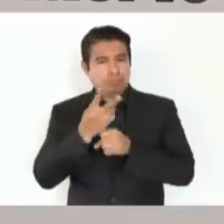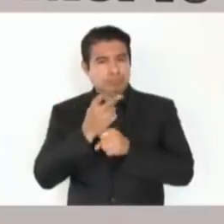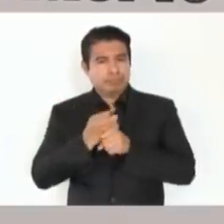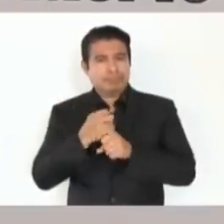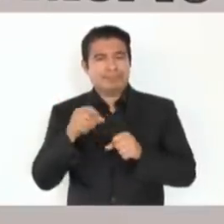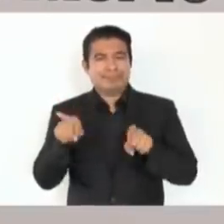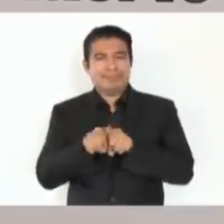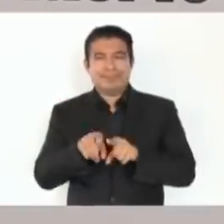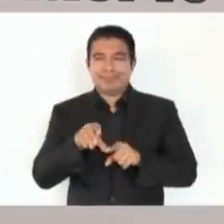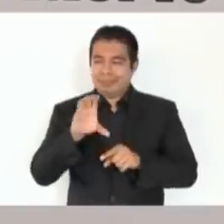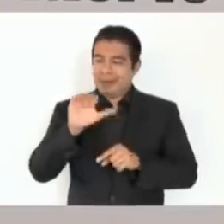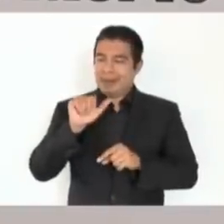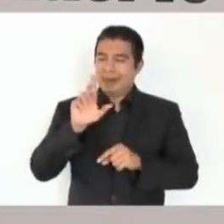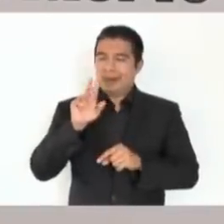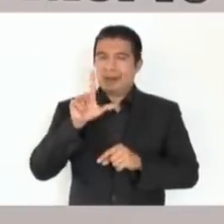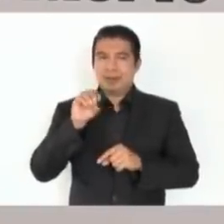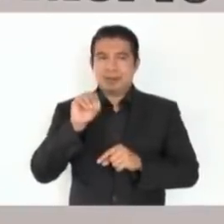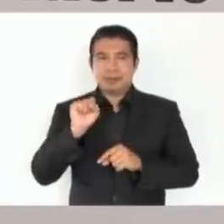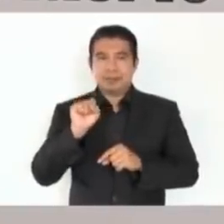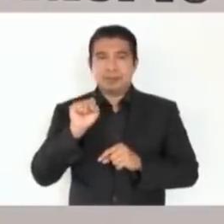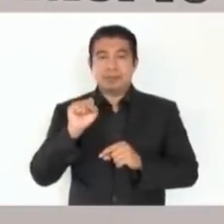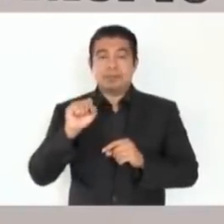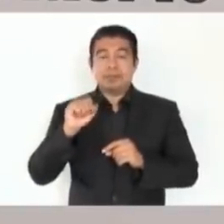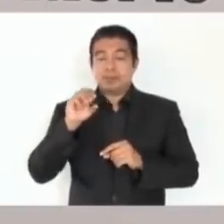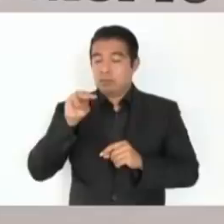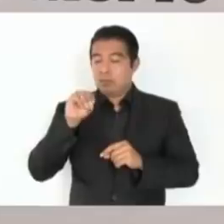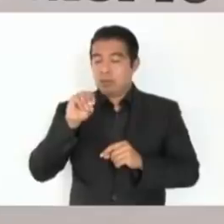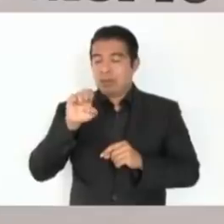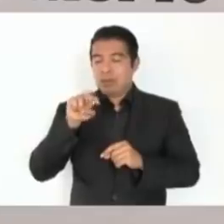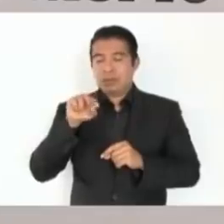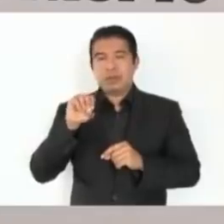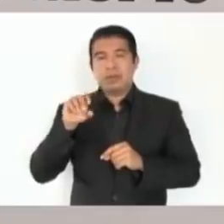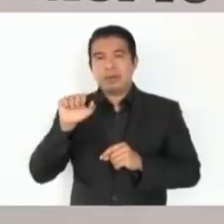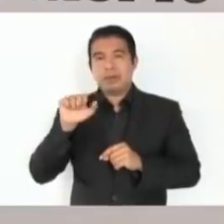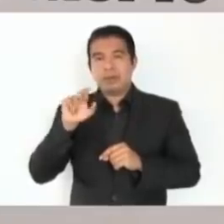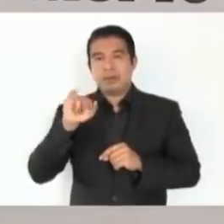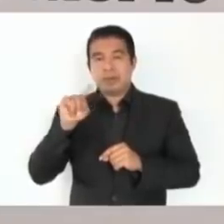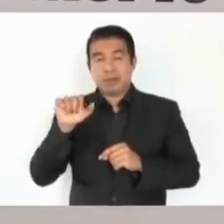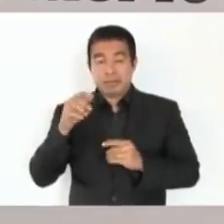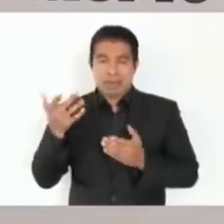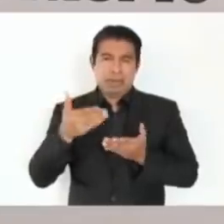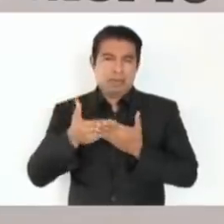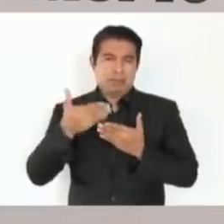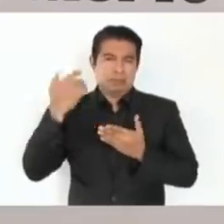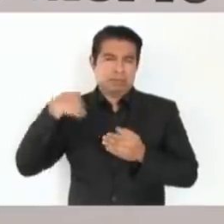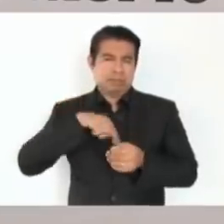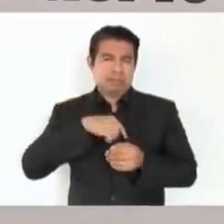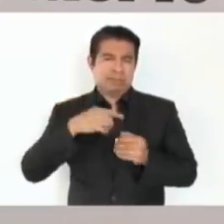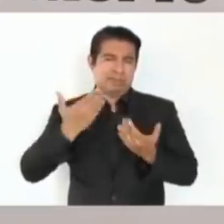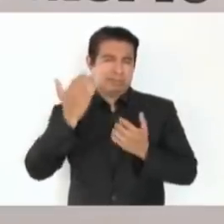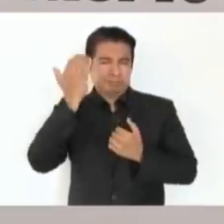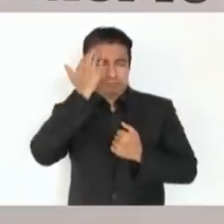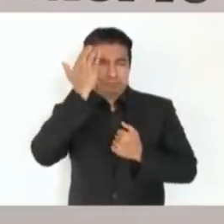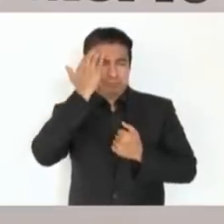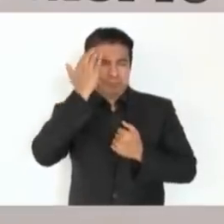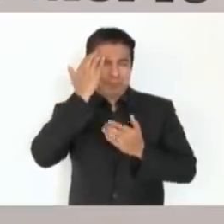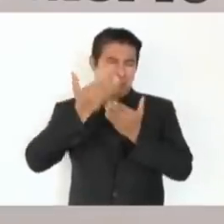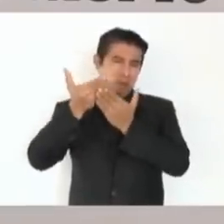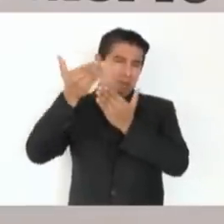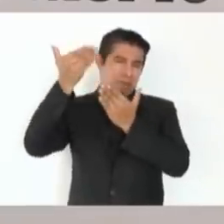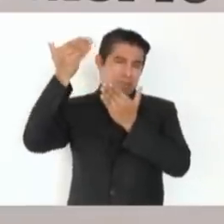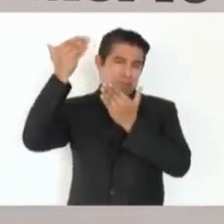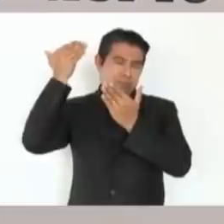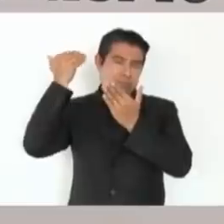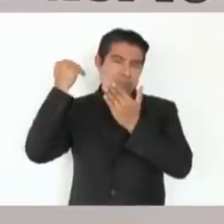gracias a Carlos Morelos Rodríguez, presidente municipal de Palenque. Nos conocemos, Carlos, desde hace mucho tiempo